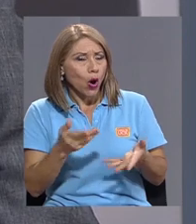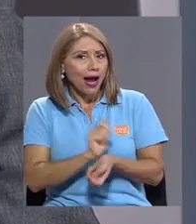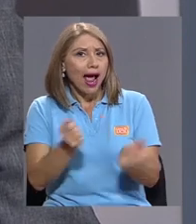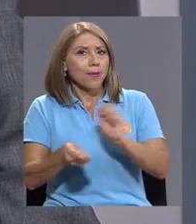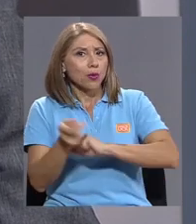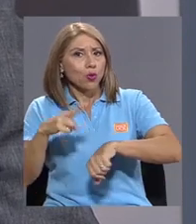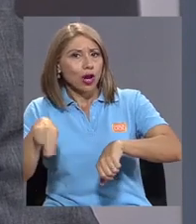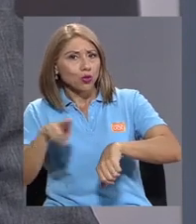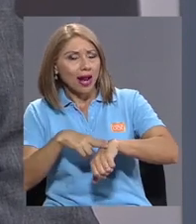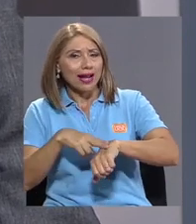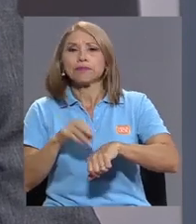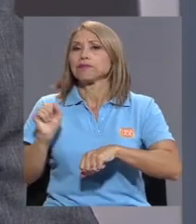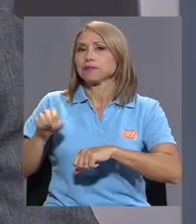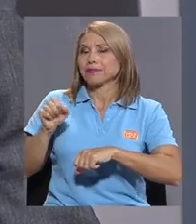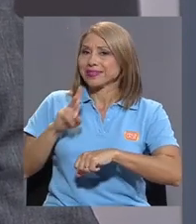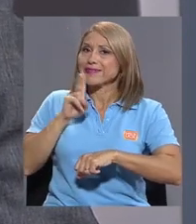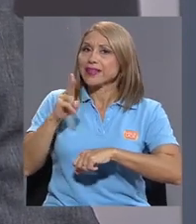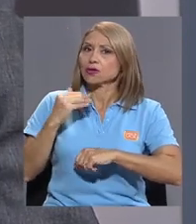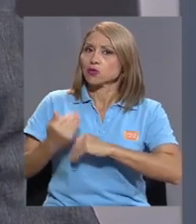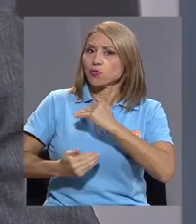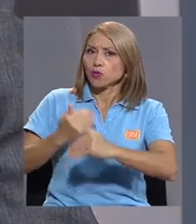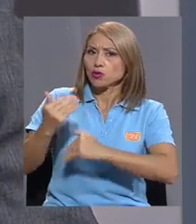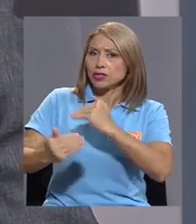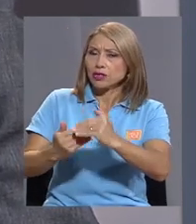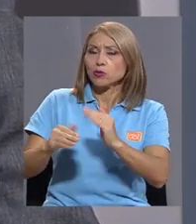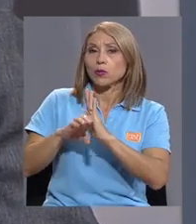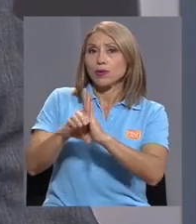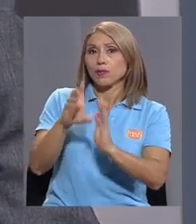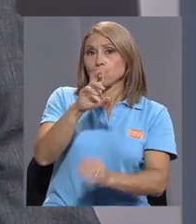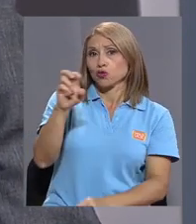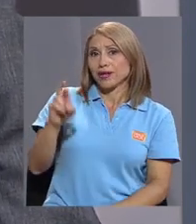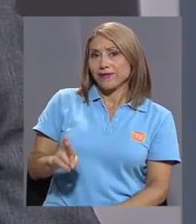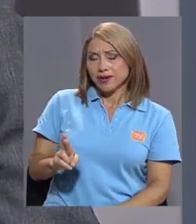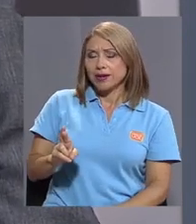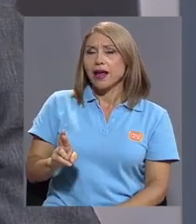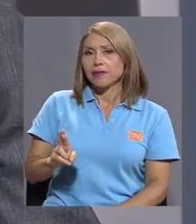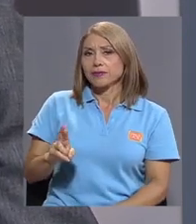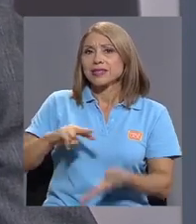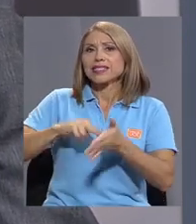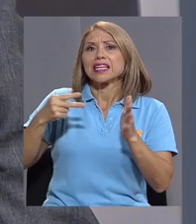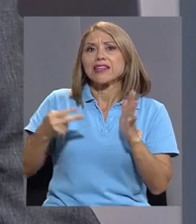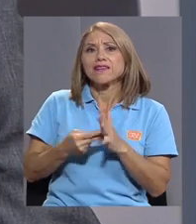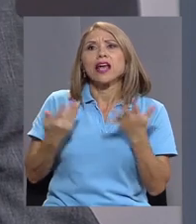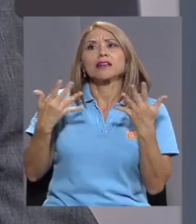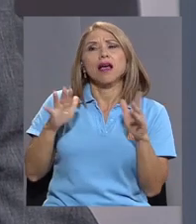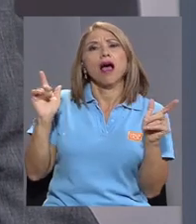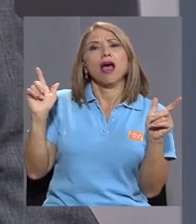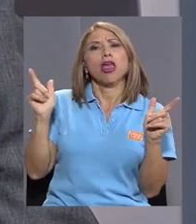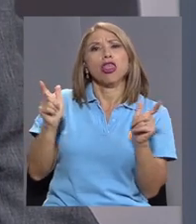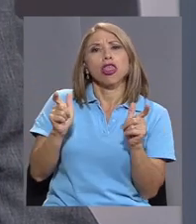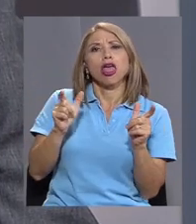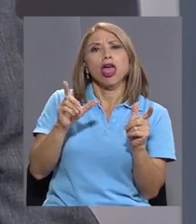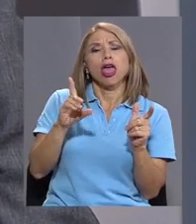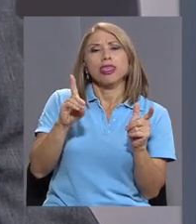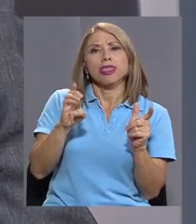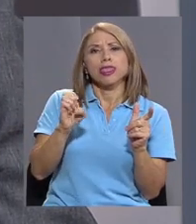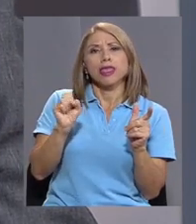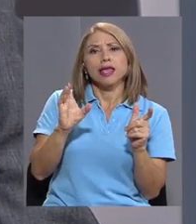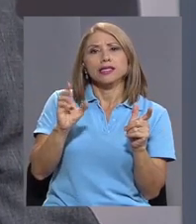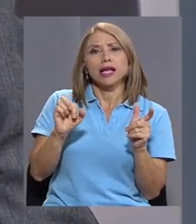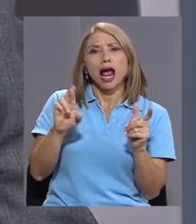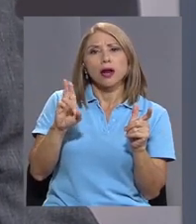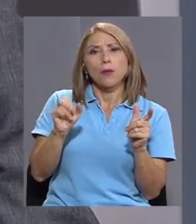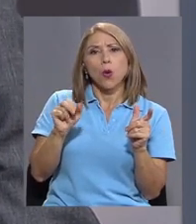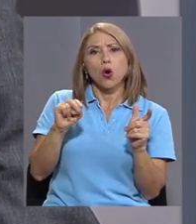proceso que se ha planteado en el caso de Costa Rica propiamente, es ir descarbonizando, es ir disminuyendo